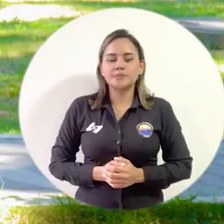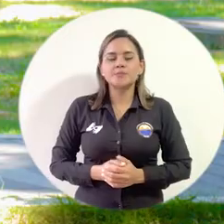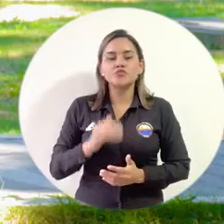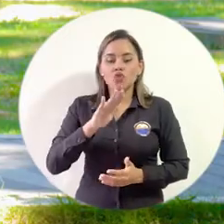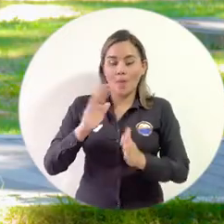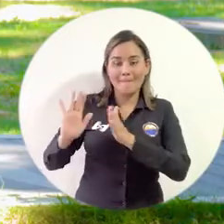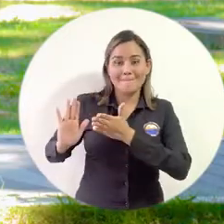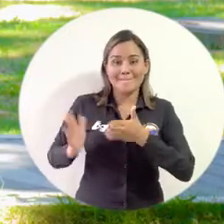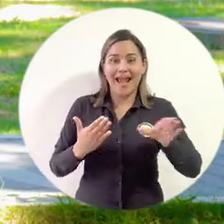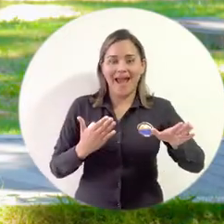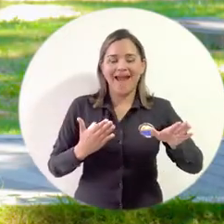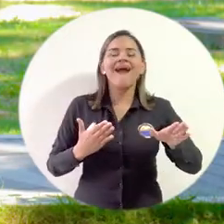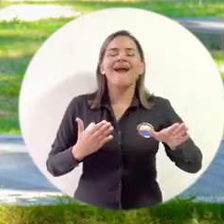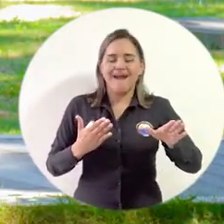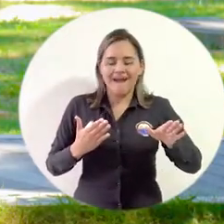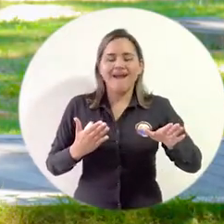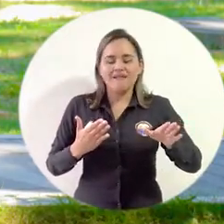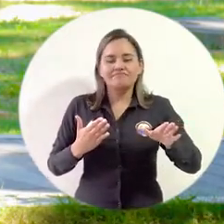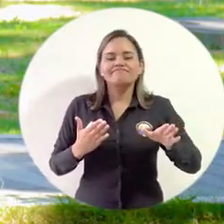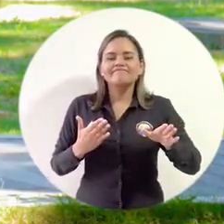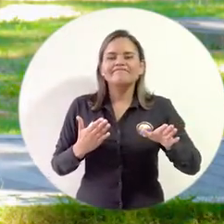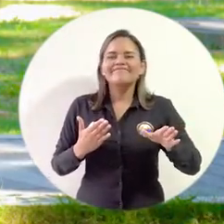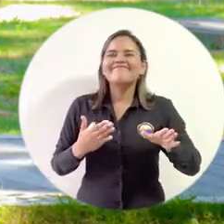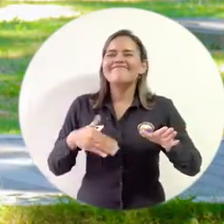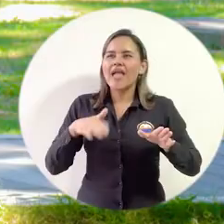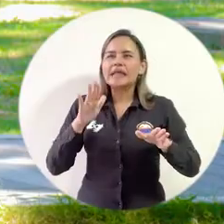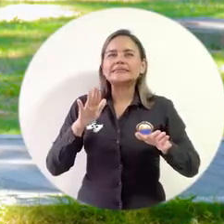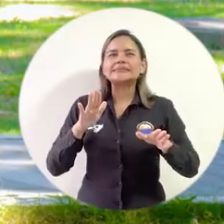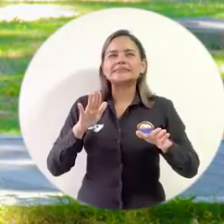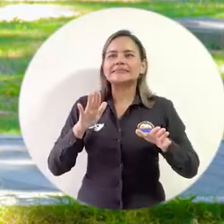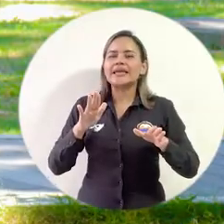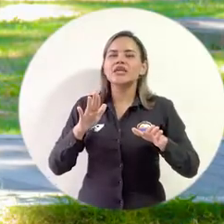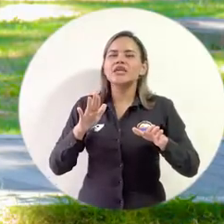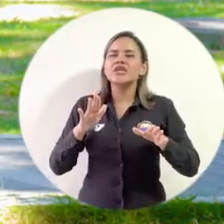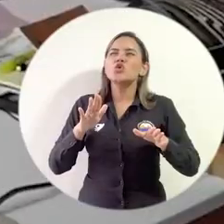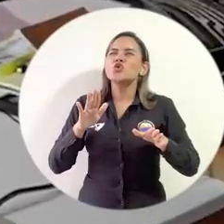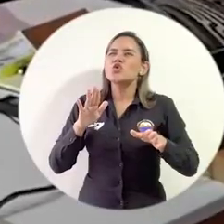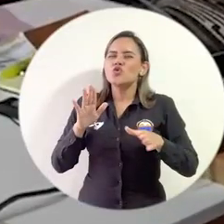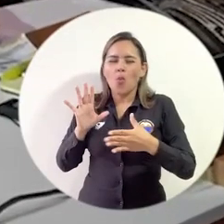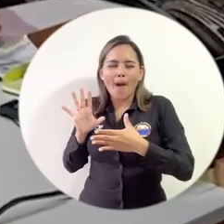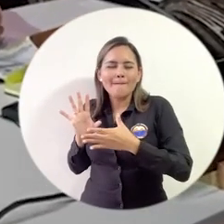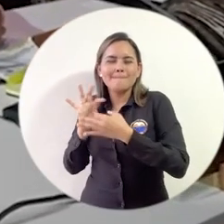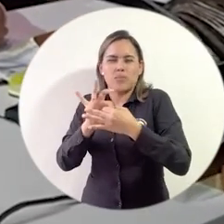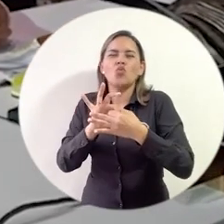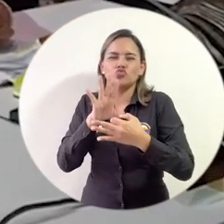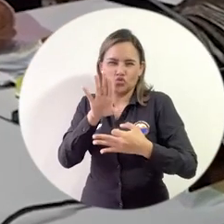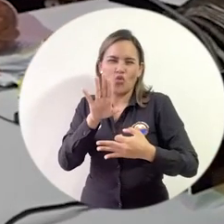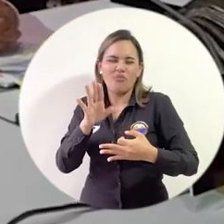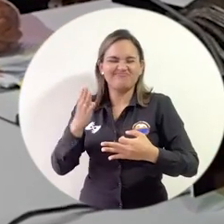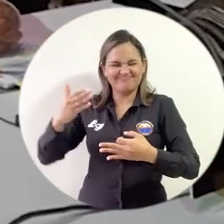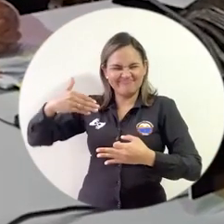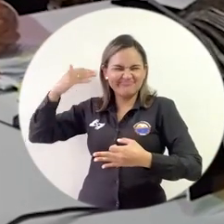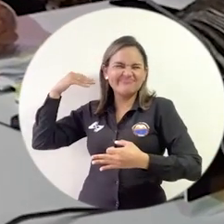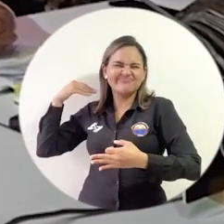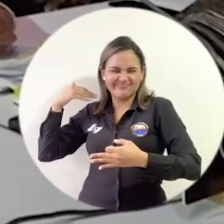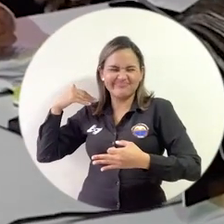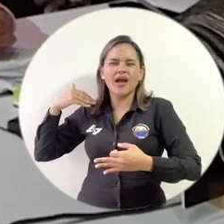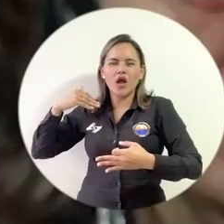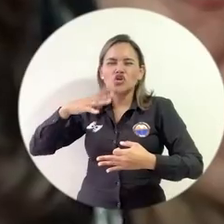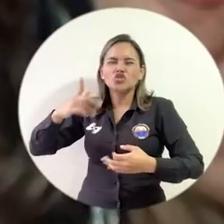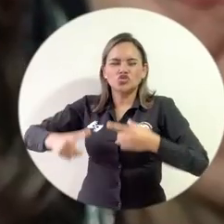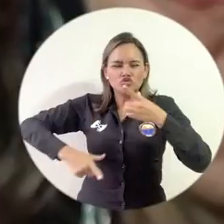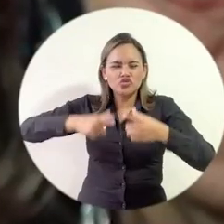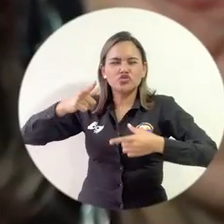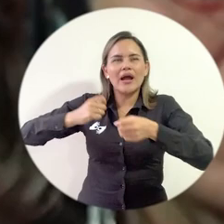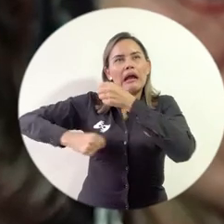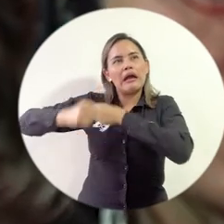Este plan nace un poco complementario a las luchas reivindicativas que ya se había tenido en el